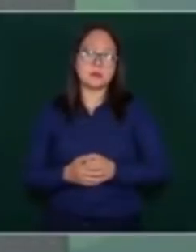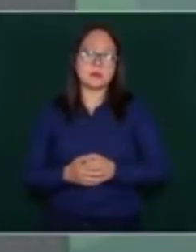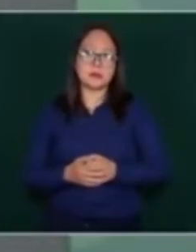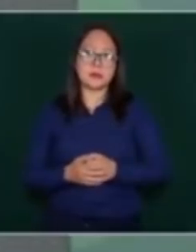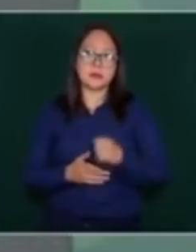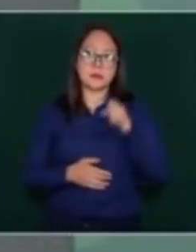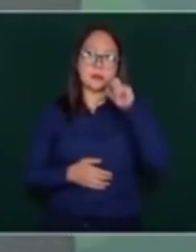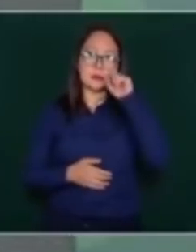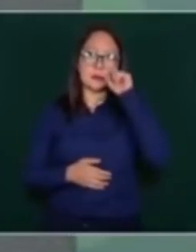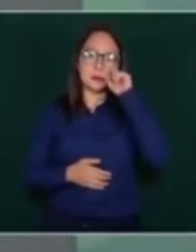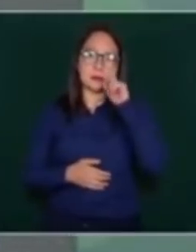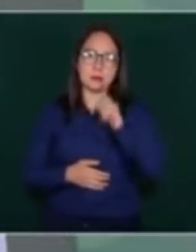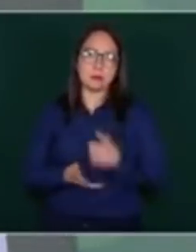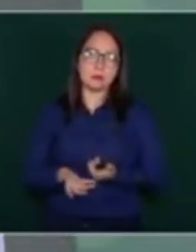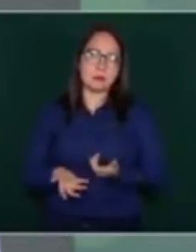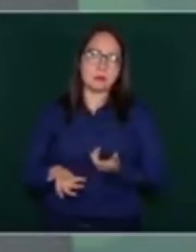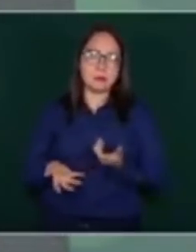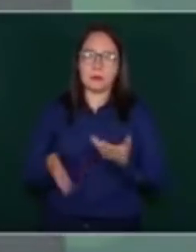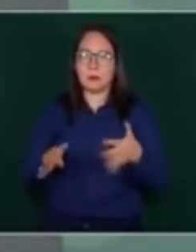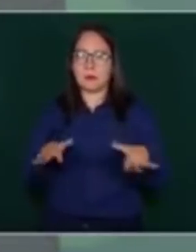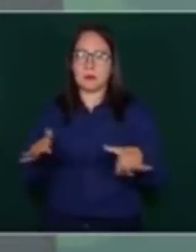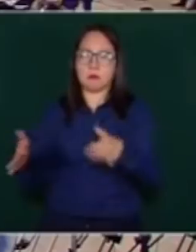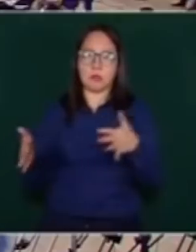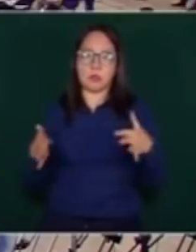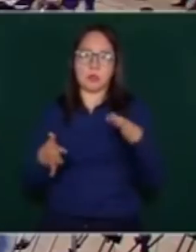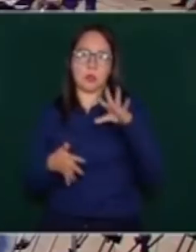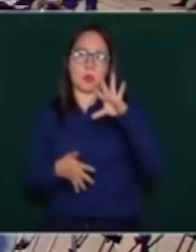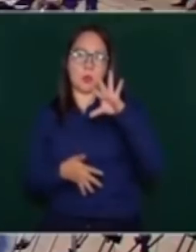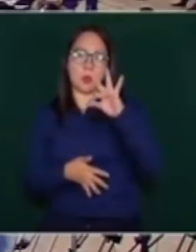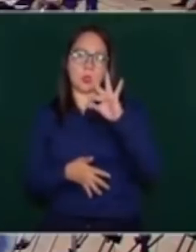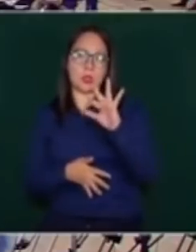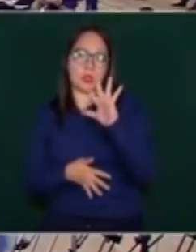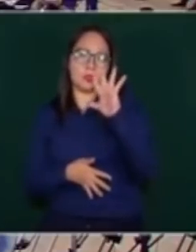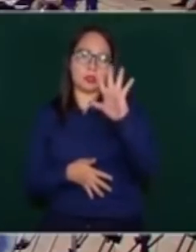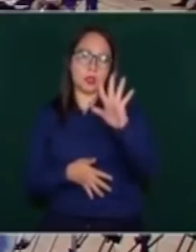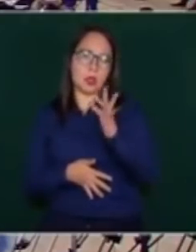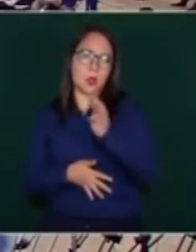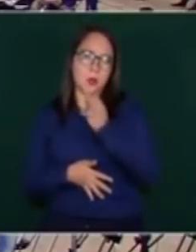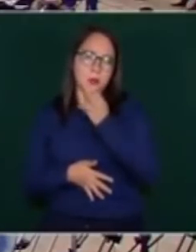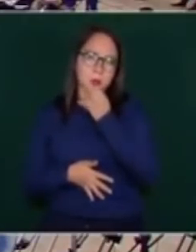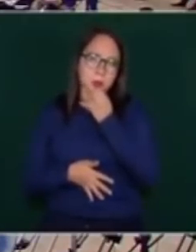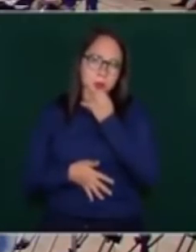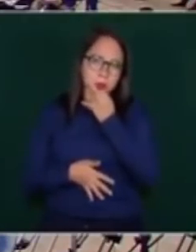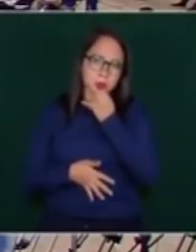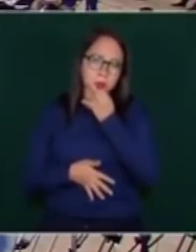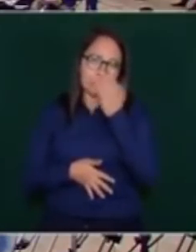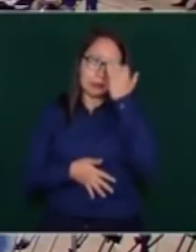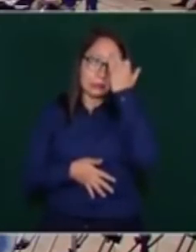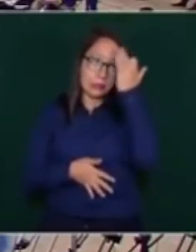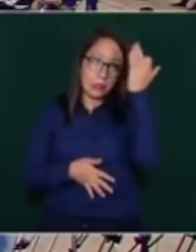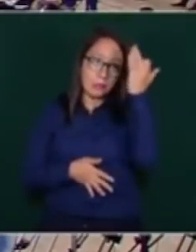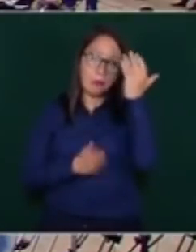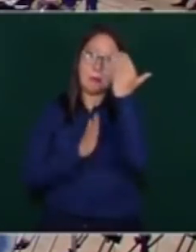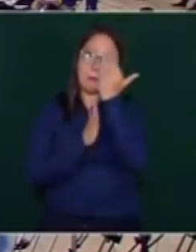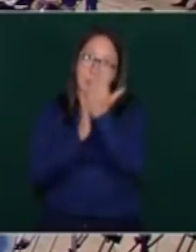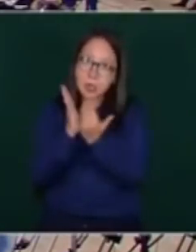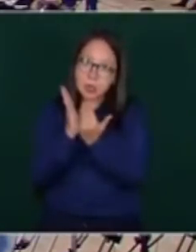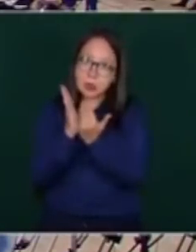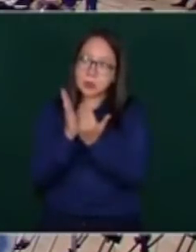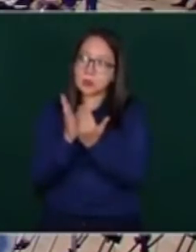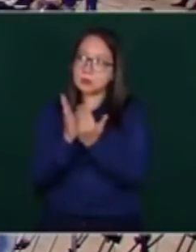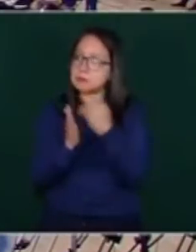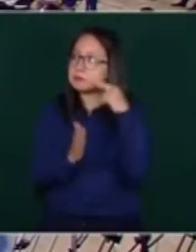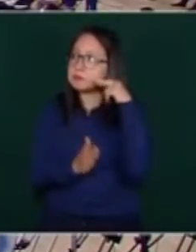como 45 minutos, una hora en trámites, en